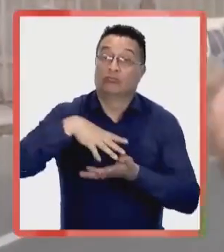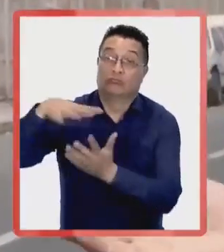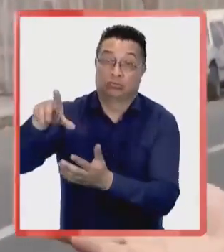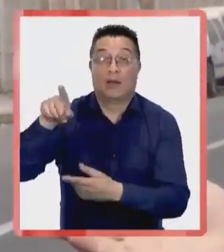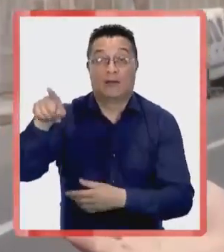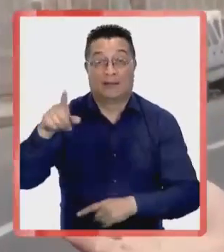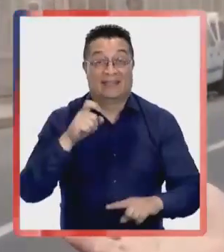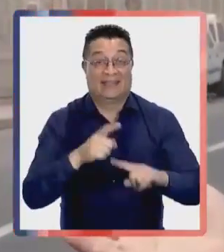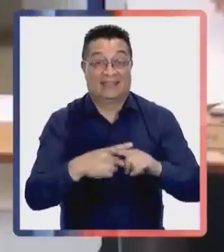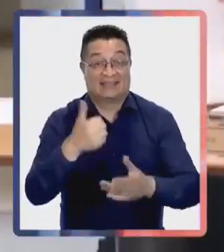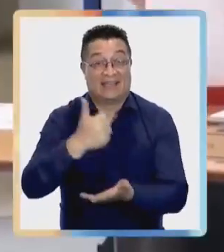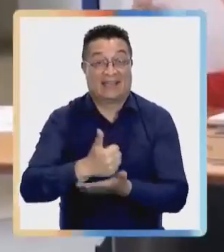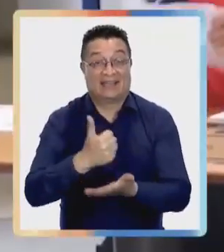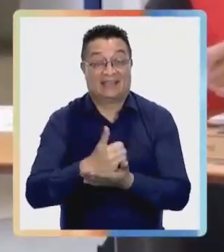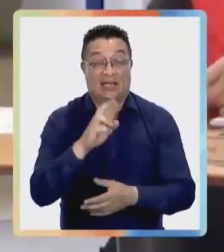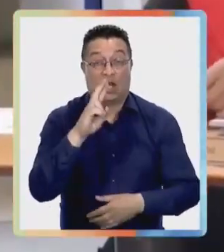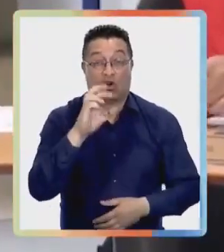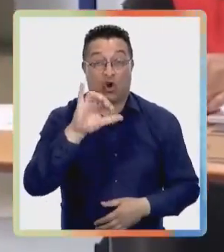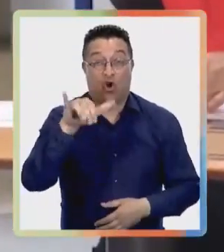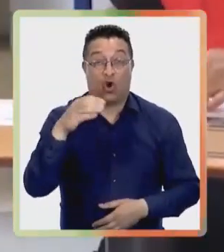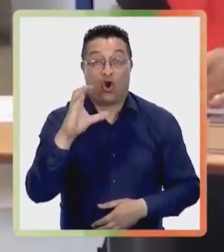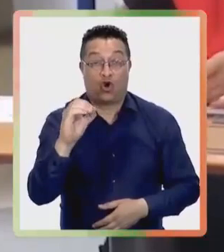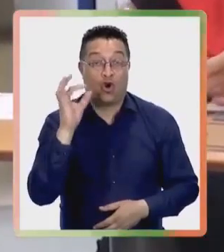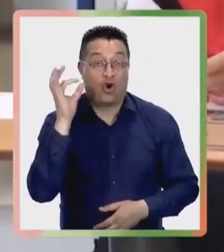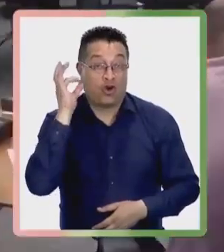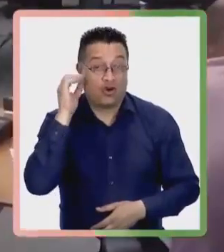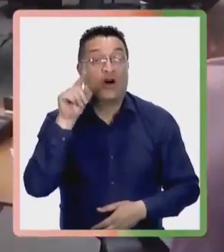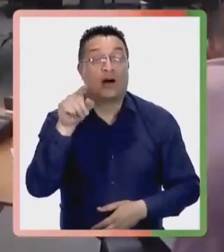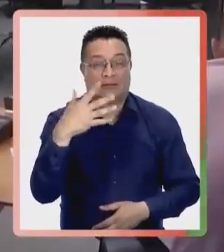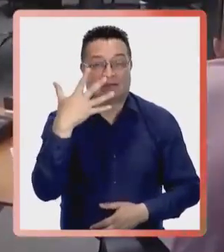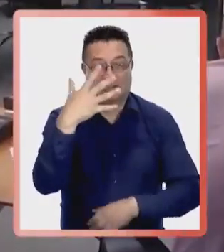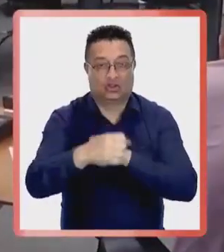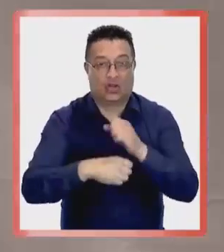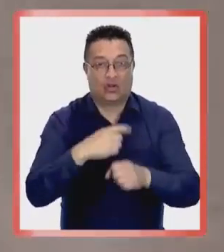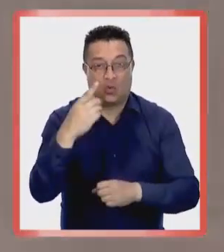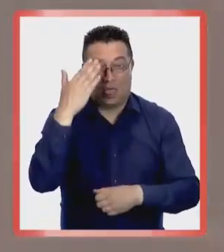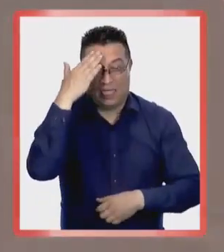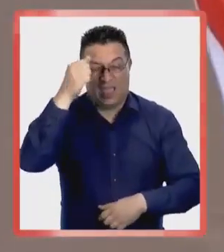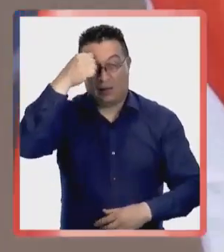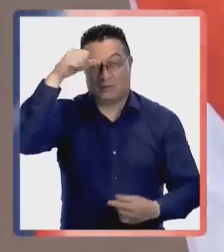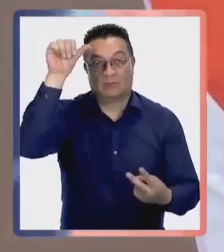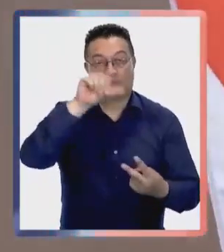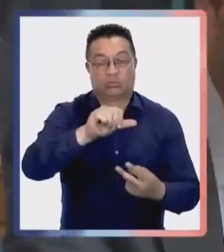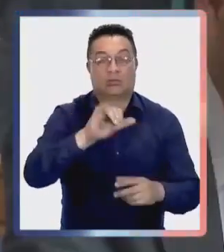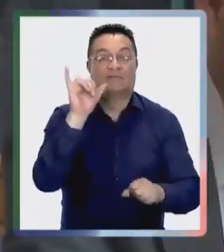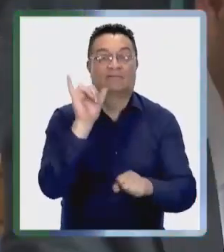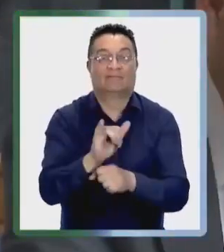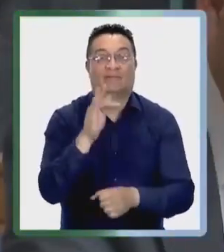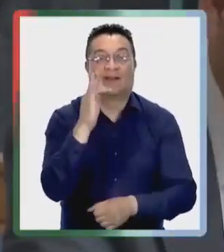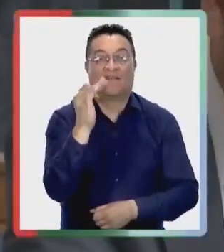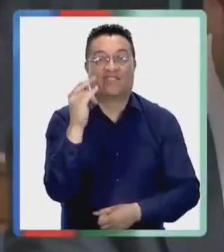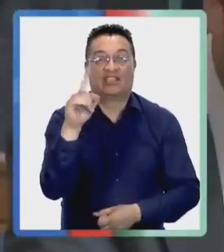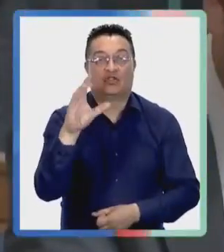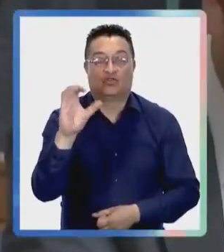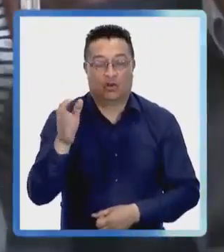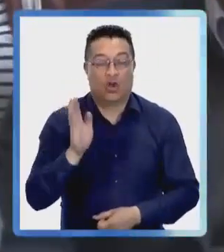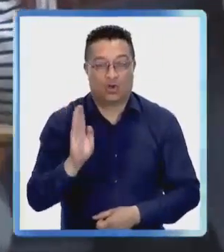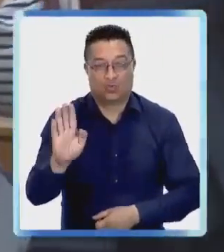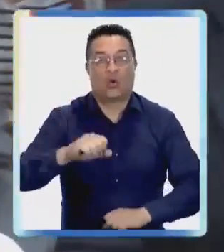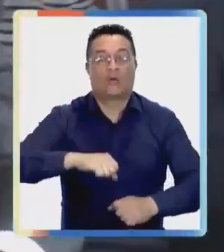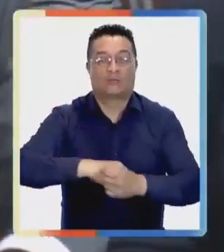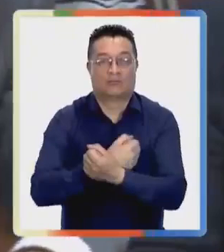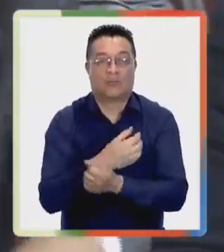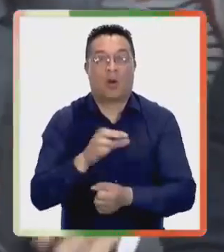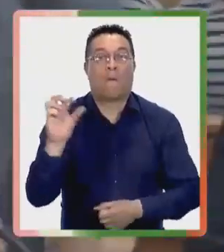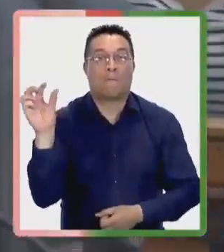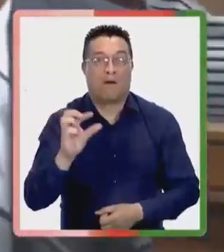Chile reúne los antecedentes para continuar con el proceso, la exalcaldesa Karen Rojo, quien fue condenada a la pena de cinco años